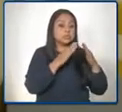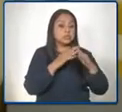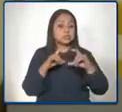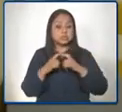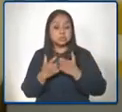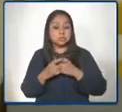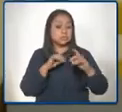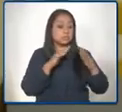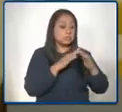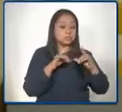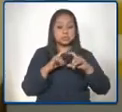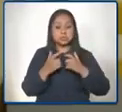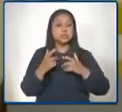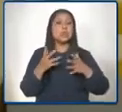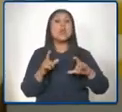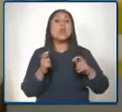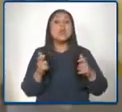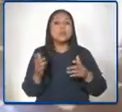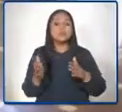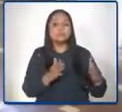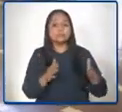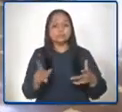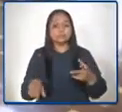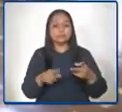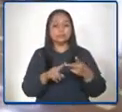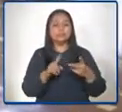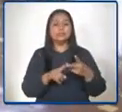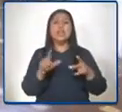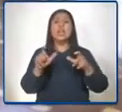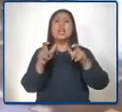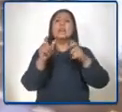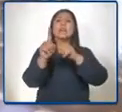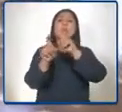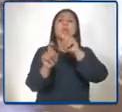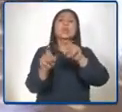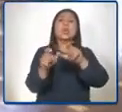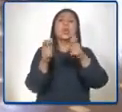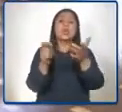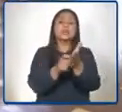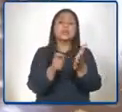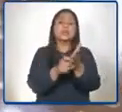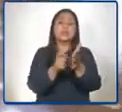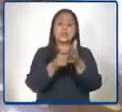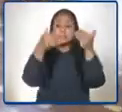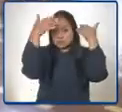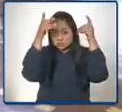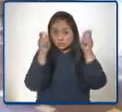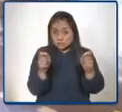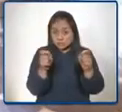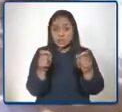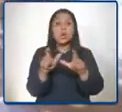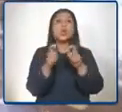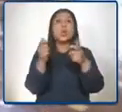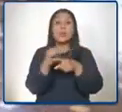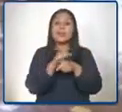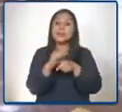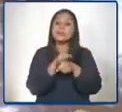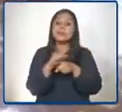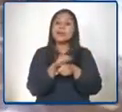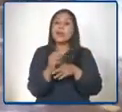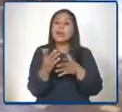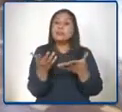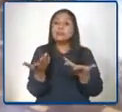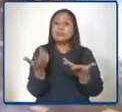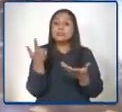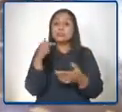pregunta es cómo hacer la evaluación de los graduandos y cómo se realizarán las prácticas esto derivado de la pandemia del covid diecinueve